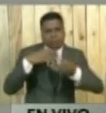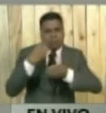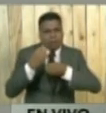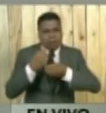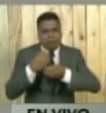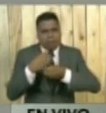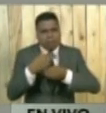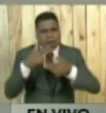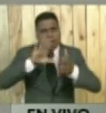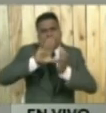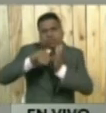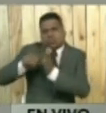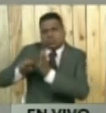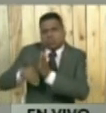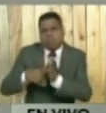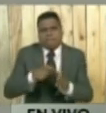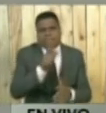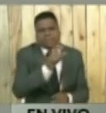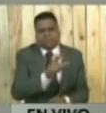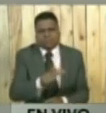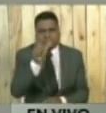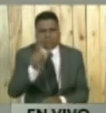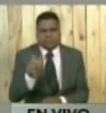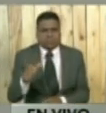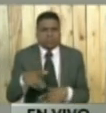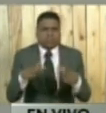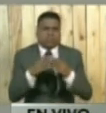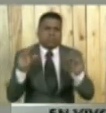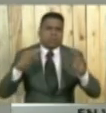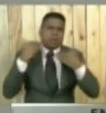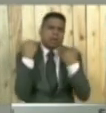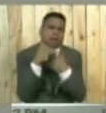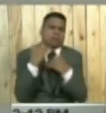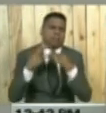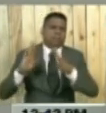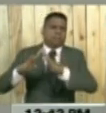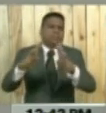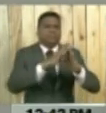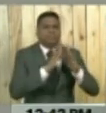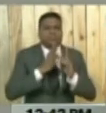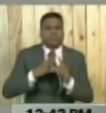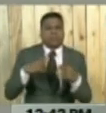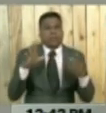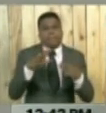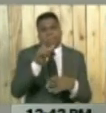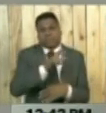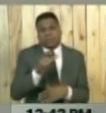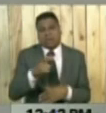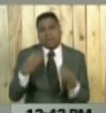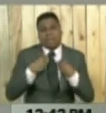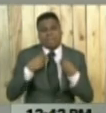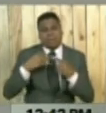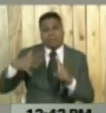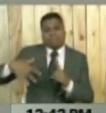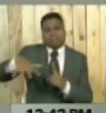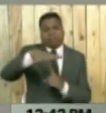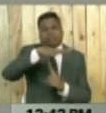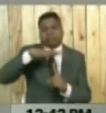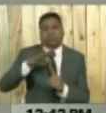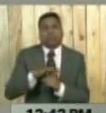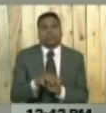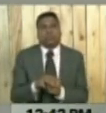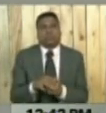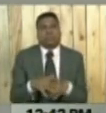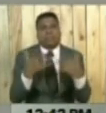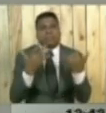que limitan la acción de las comunidades que viven en su entorno. Por eso pues que hemos diseñado estas operaciones el día de